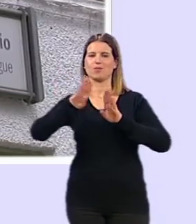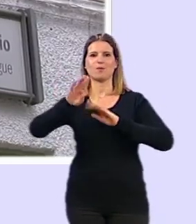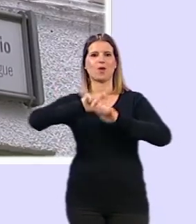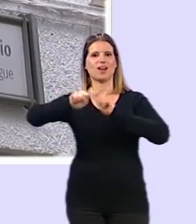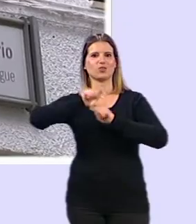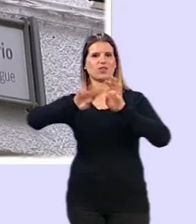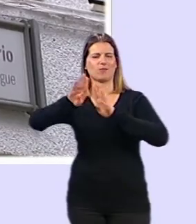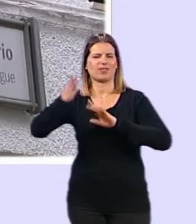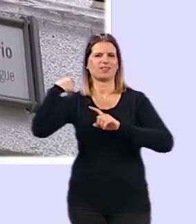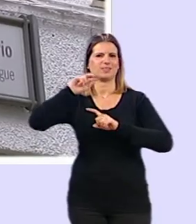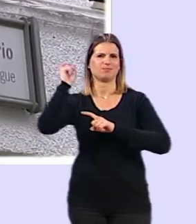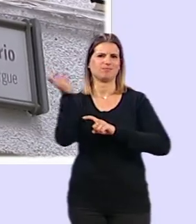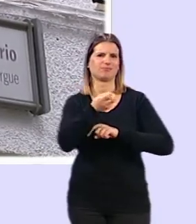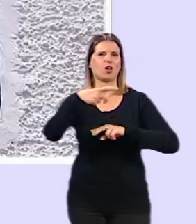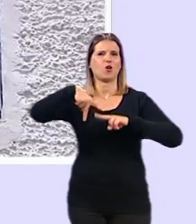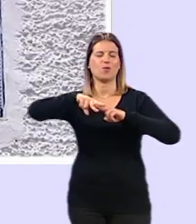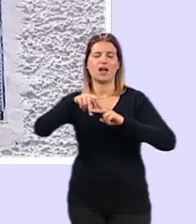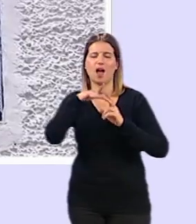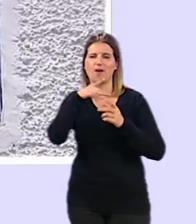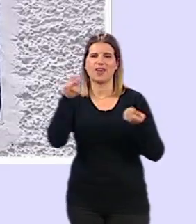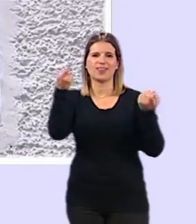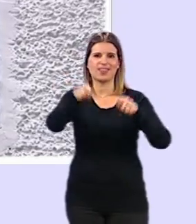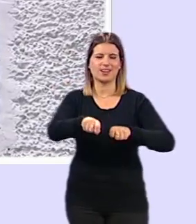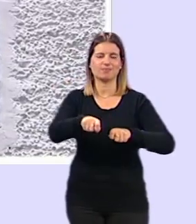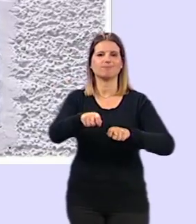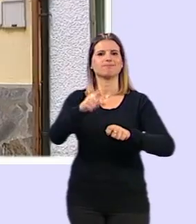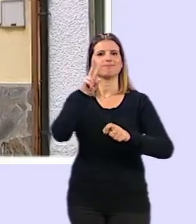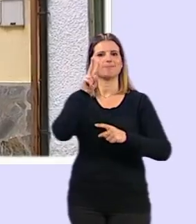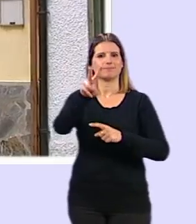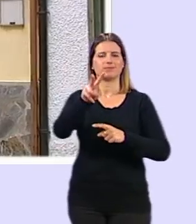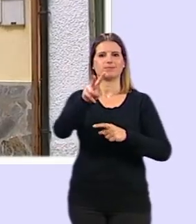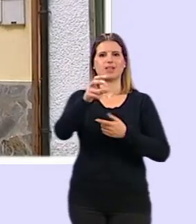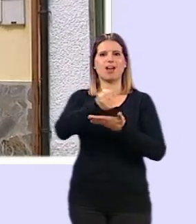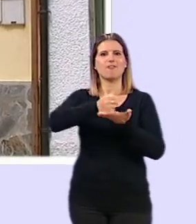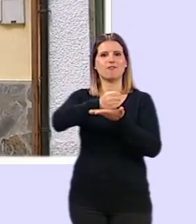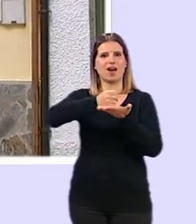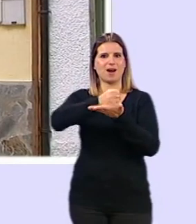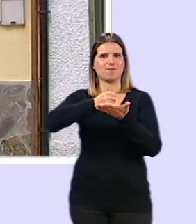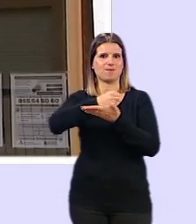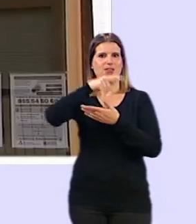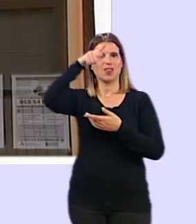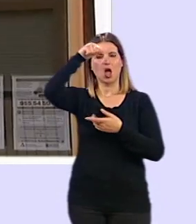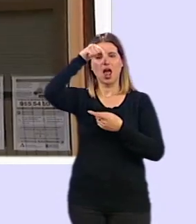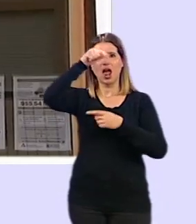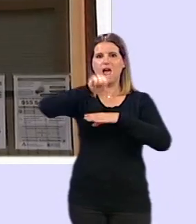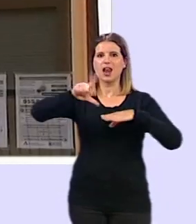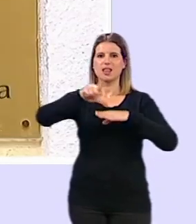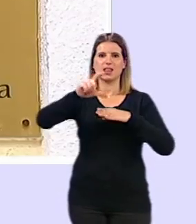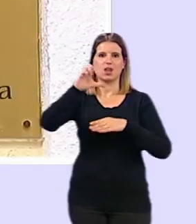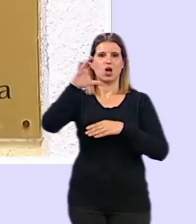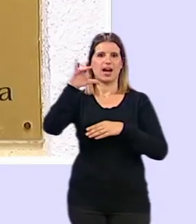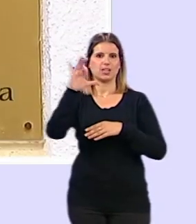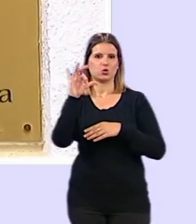acogían numerosas actividades y talleres ahora cerrados nos encontramos el botiquín de la farmacia del licenciado Jesús Calza Surrutia